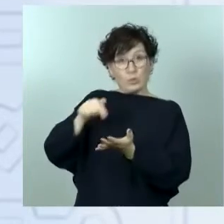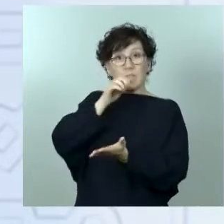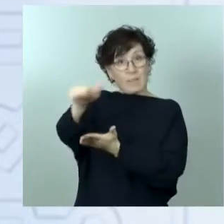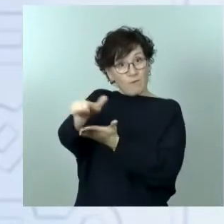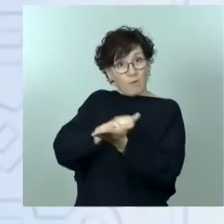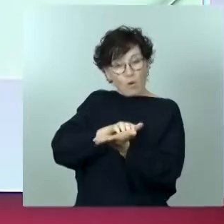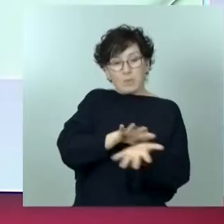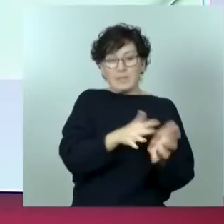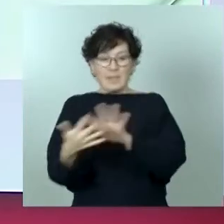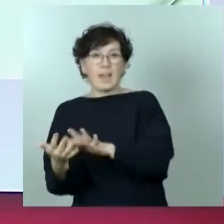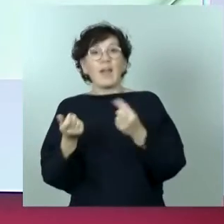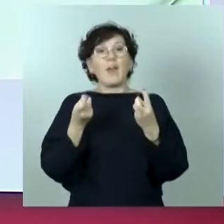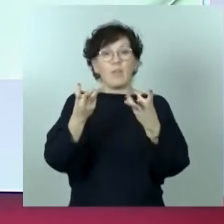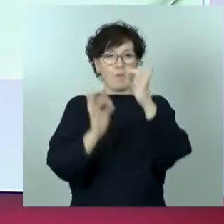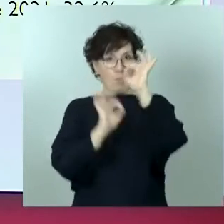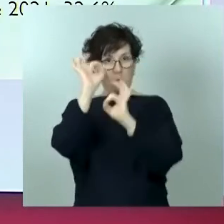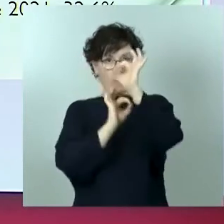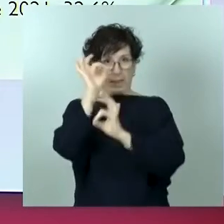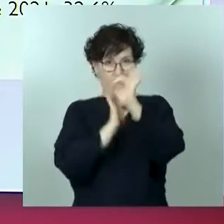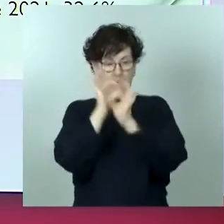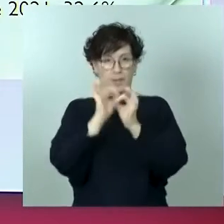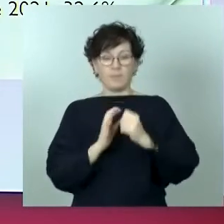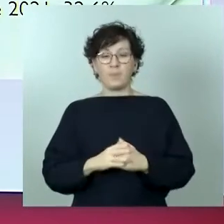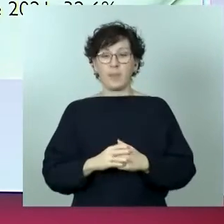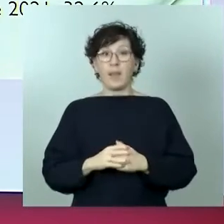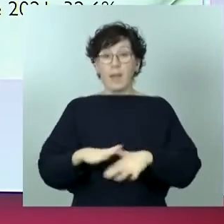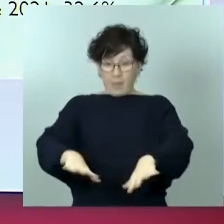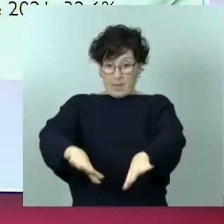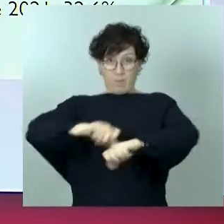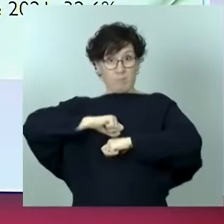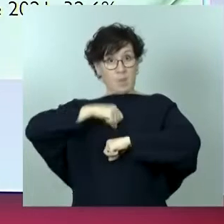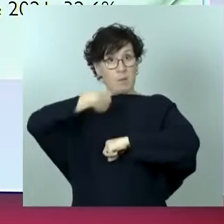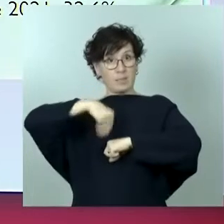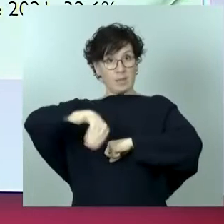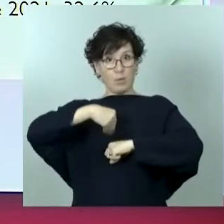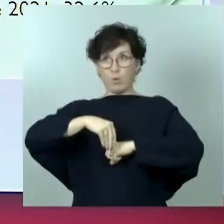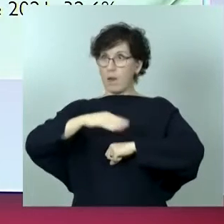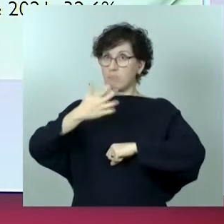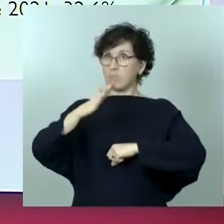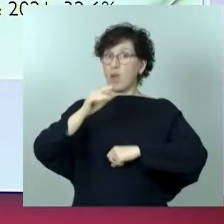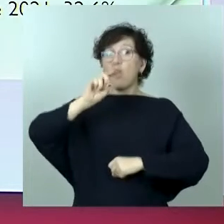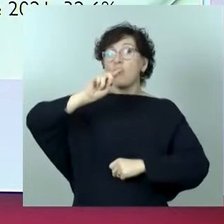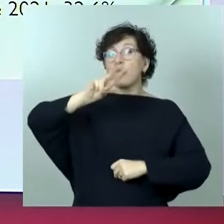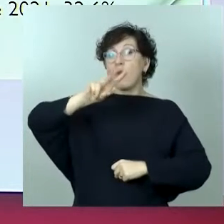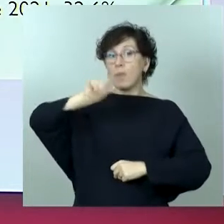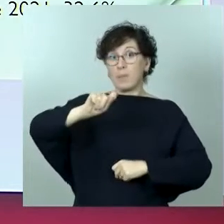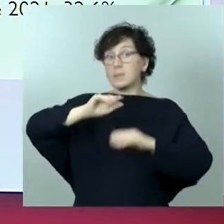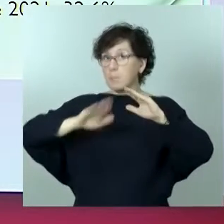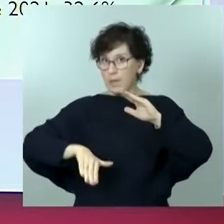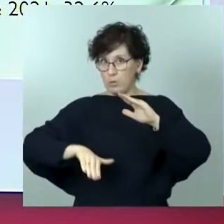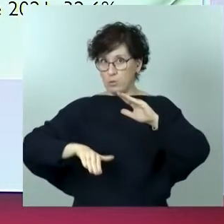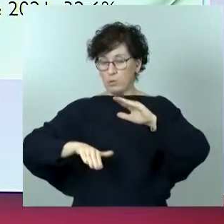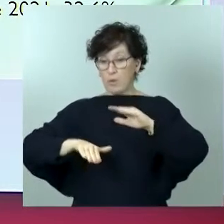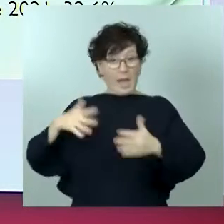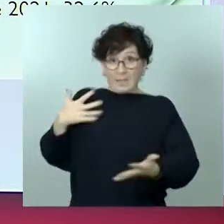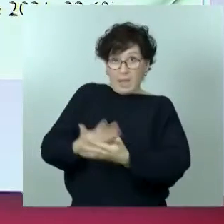cifras y en porcentajes. Desde la investidura, es decir, hace menos de 12 meses, el Gobierno de España ha asumido un